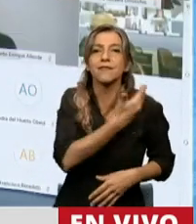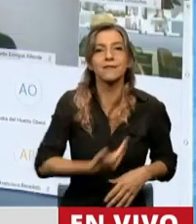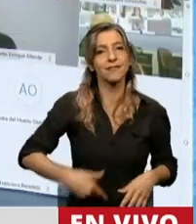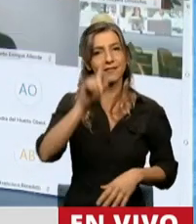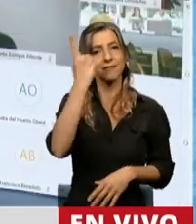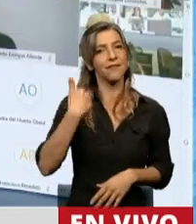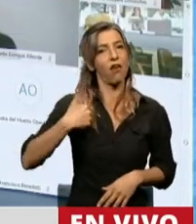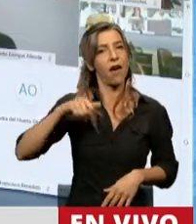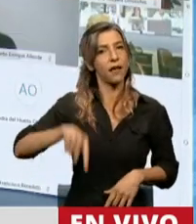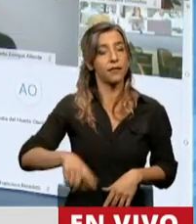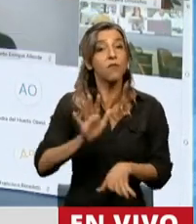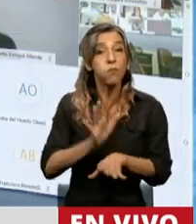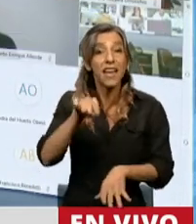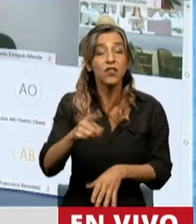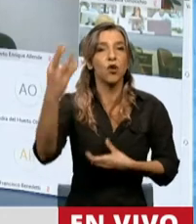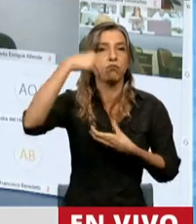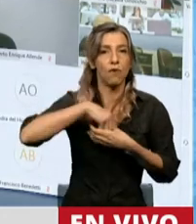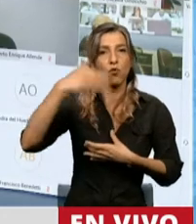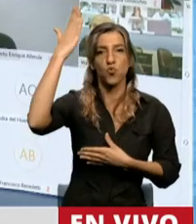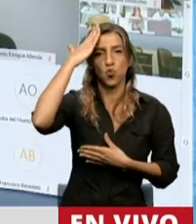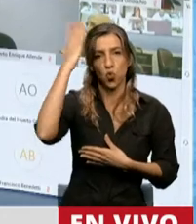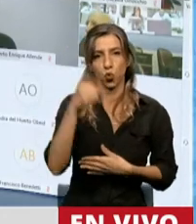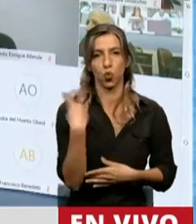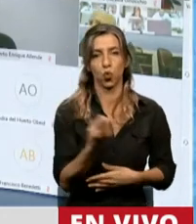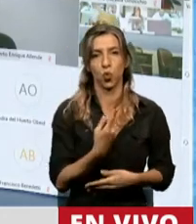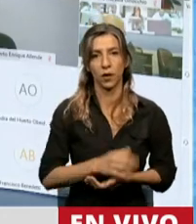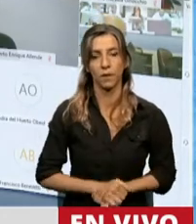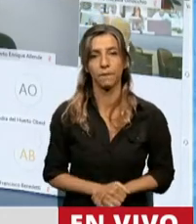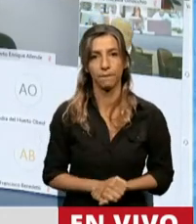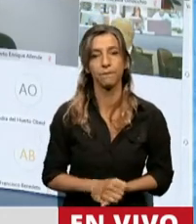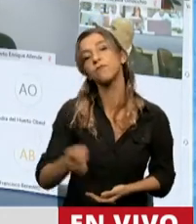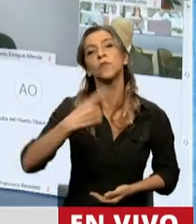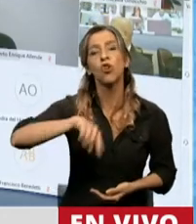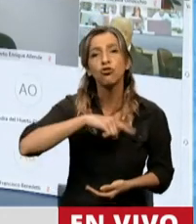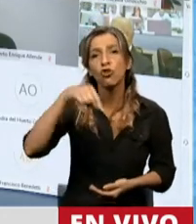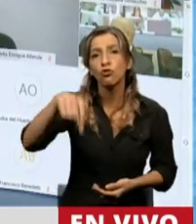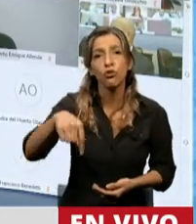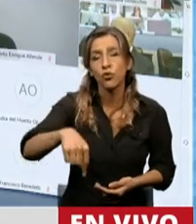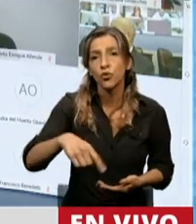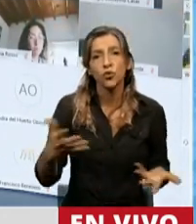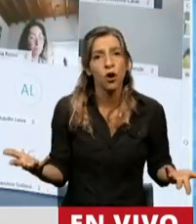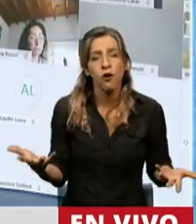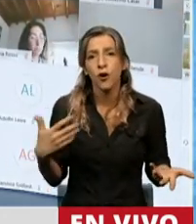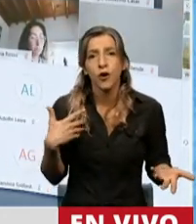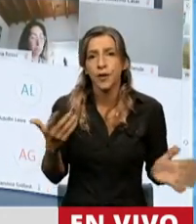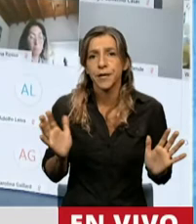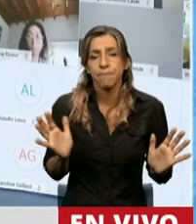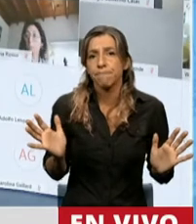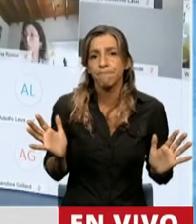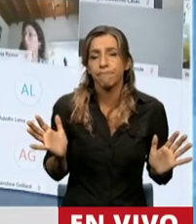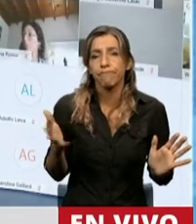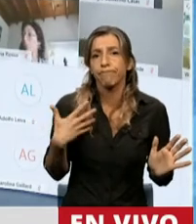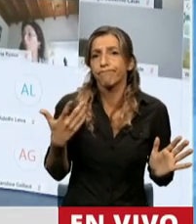una cultura. Es muy difícil que nosotros asimilemos que pueda haber hoy personas que